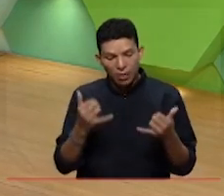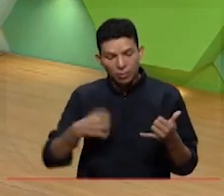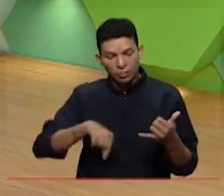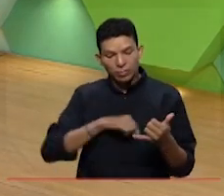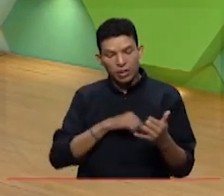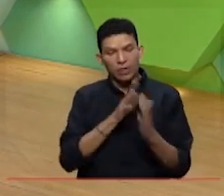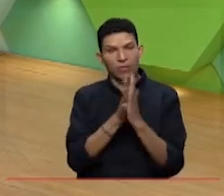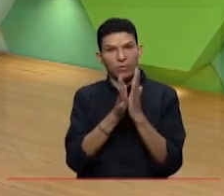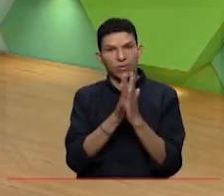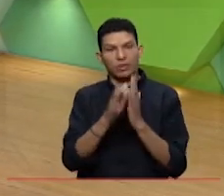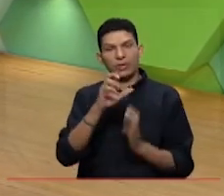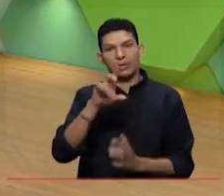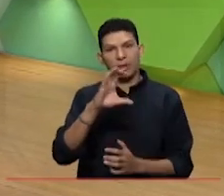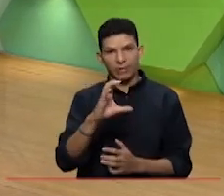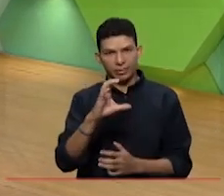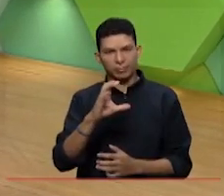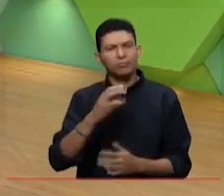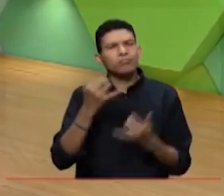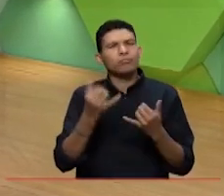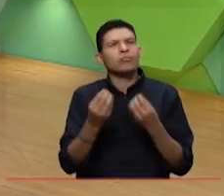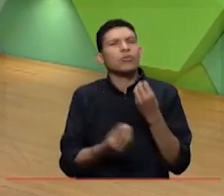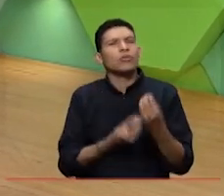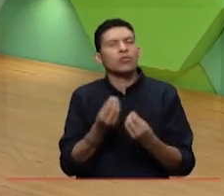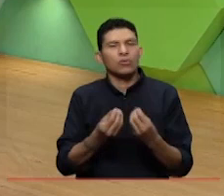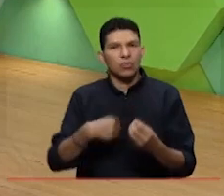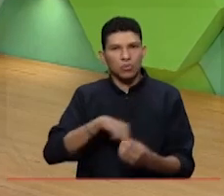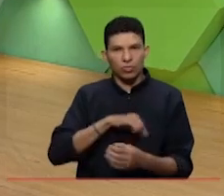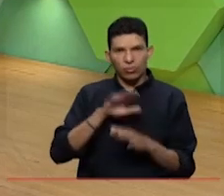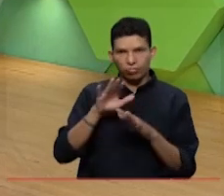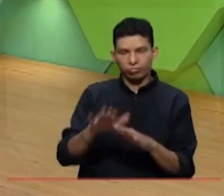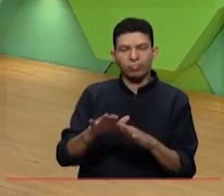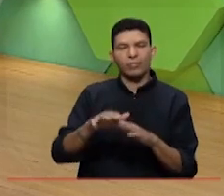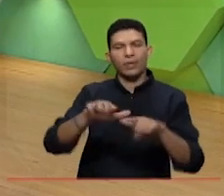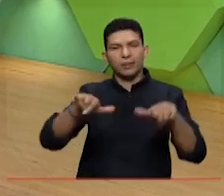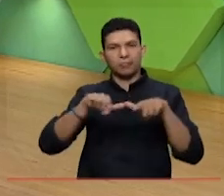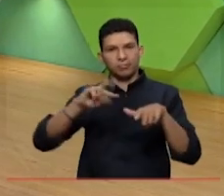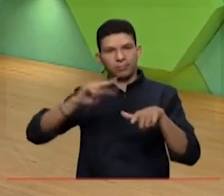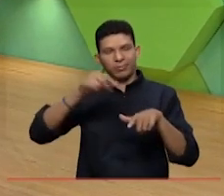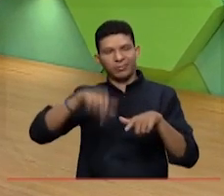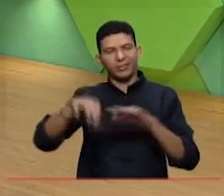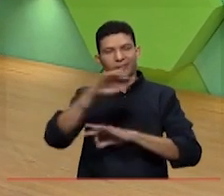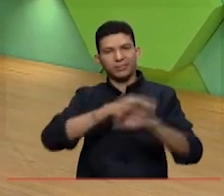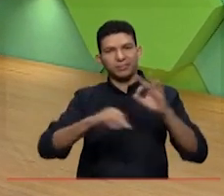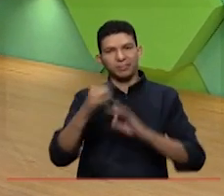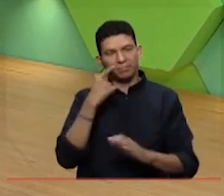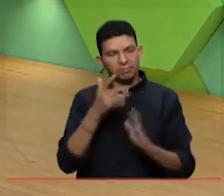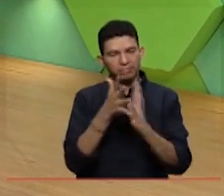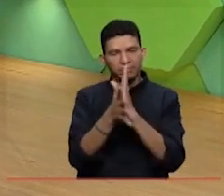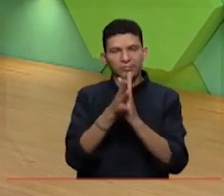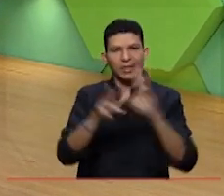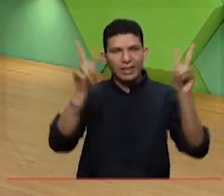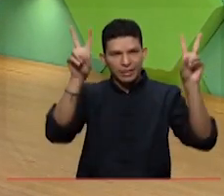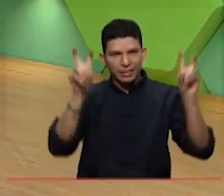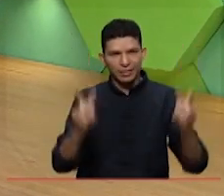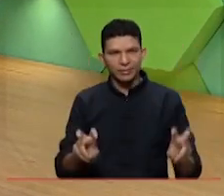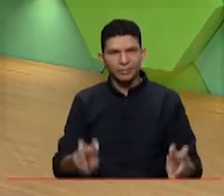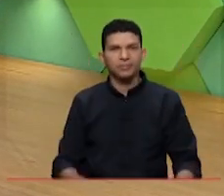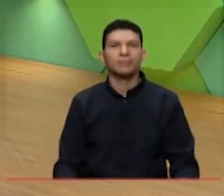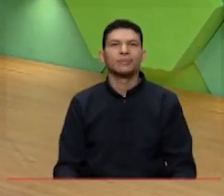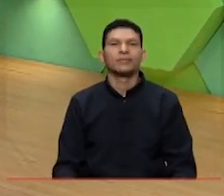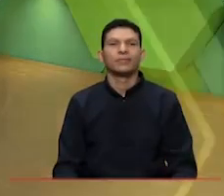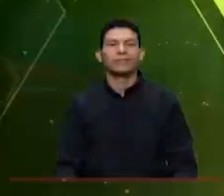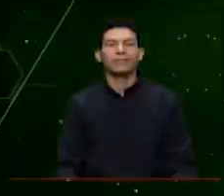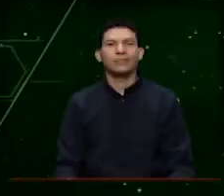informativo CBC. Realizamos este programa en directo desde el estudio 2 de nuestro canal regional telepacífico. Estos son nuestros titulares.